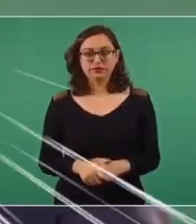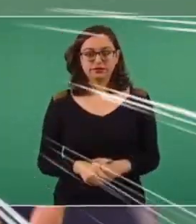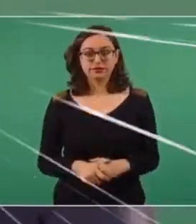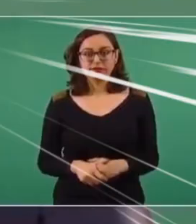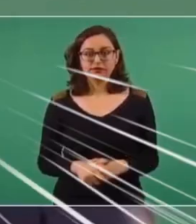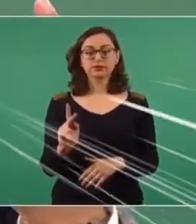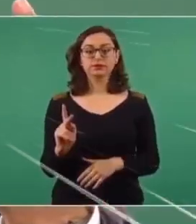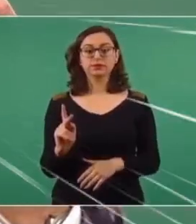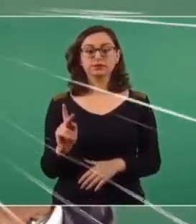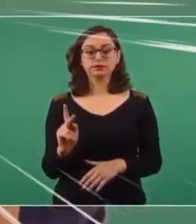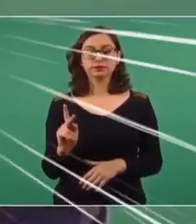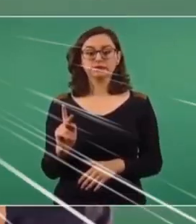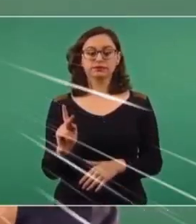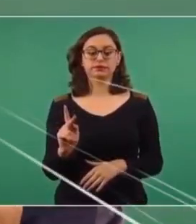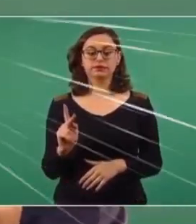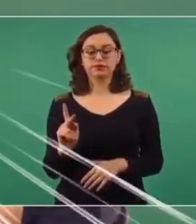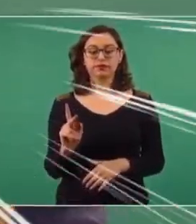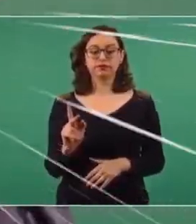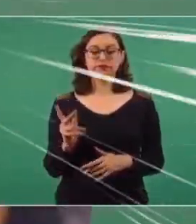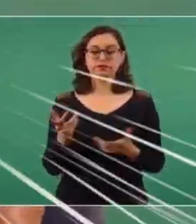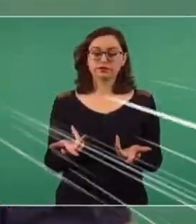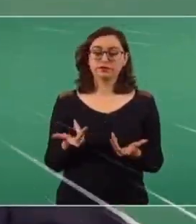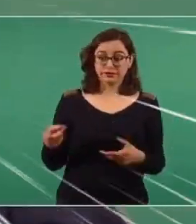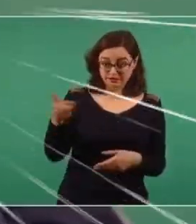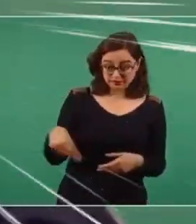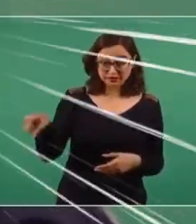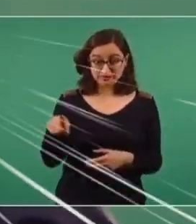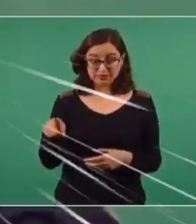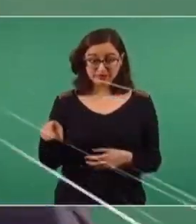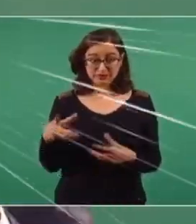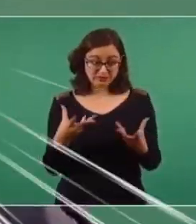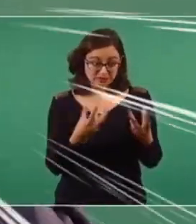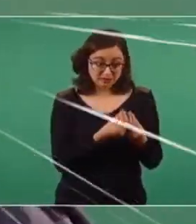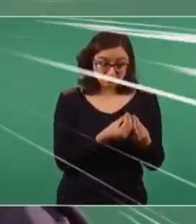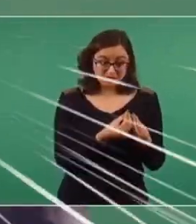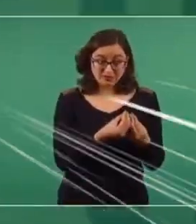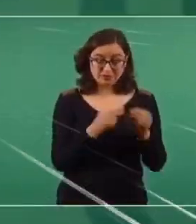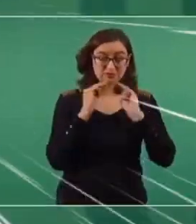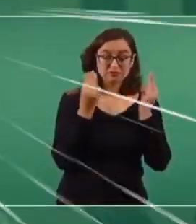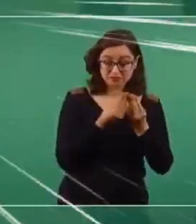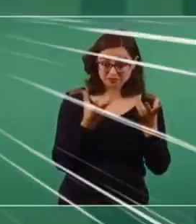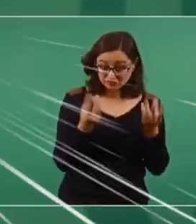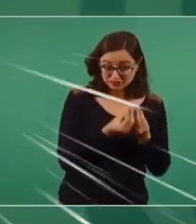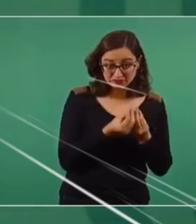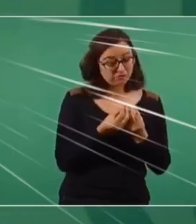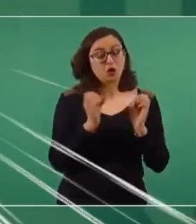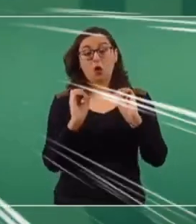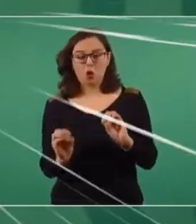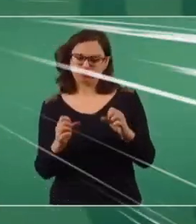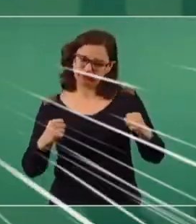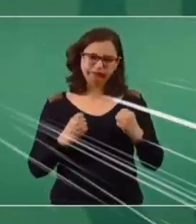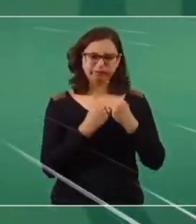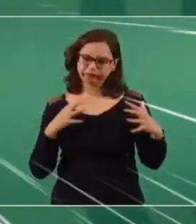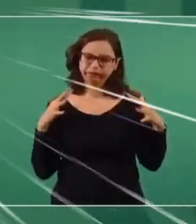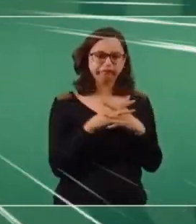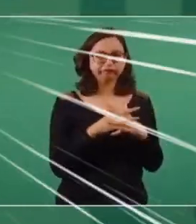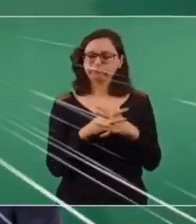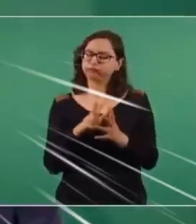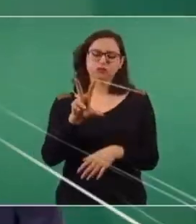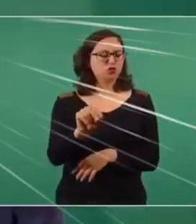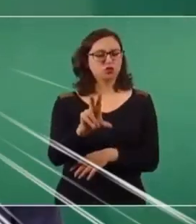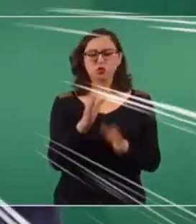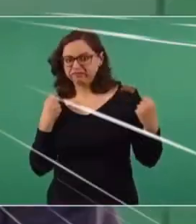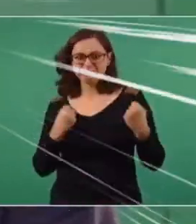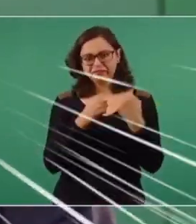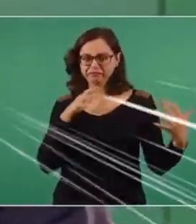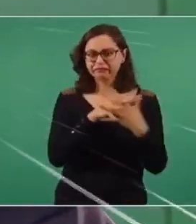que no opten, que no decidan por querer resolver las cosas con violencia. Se nos pide el